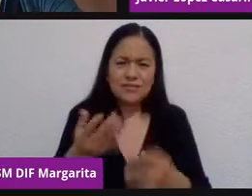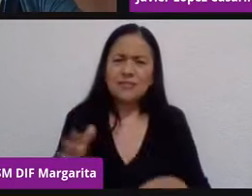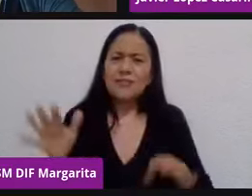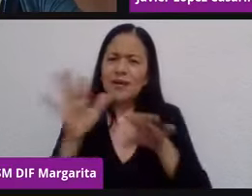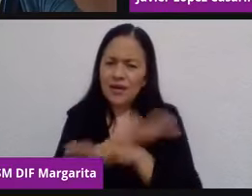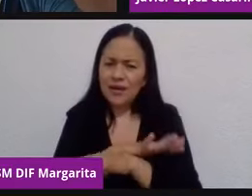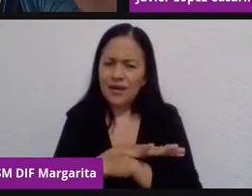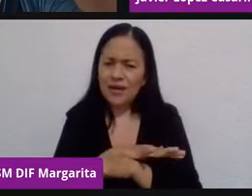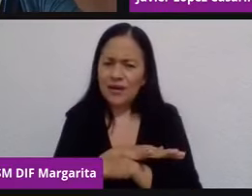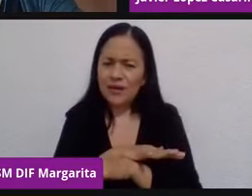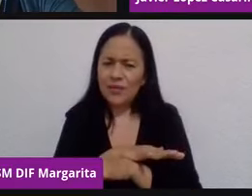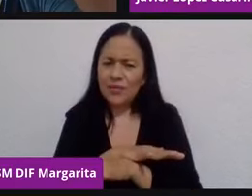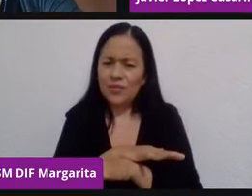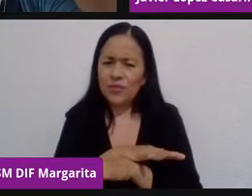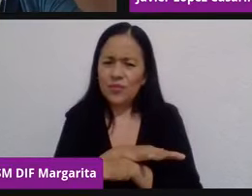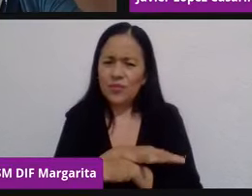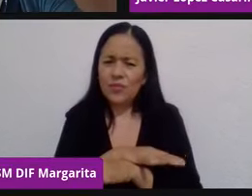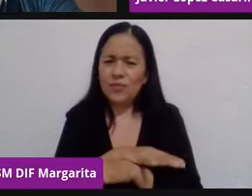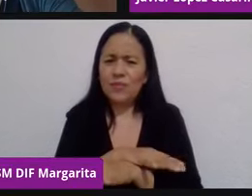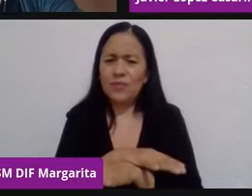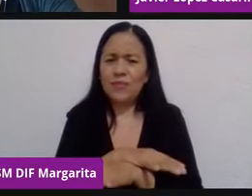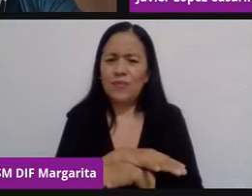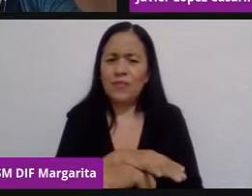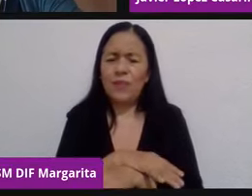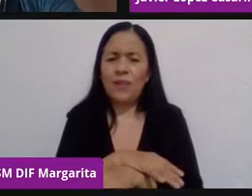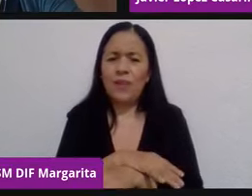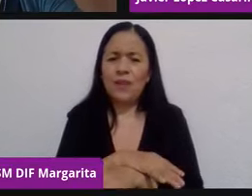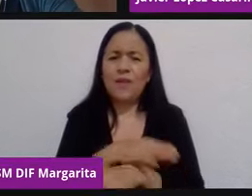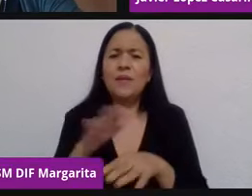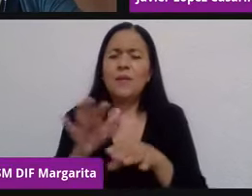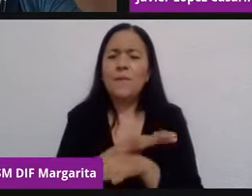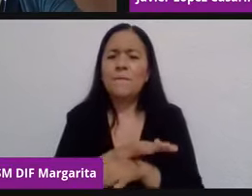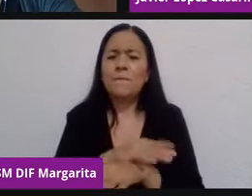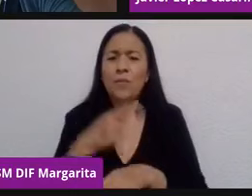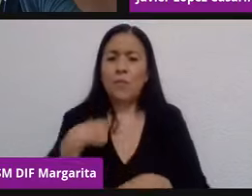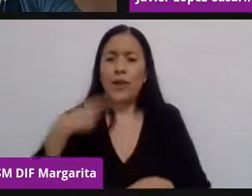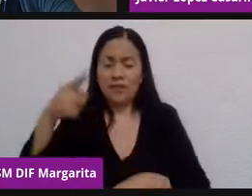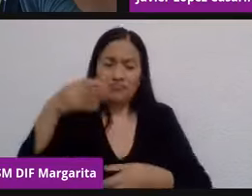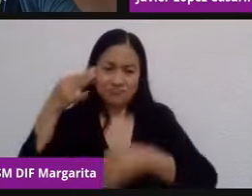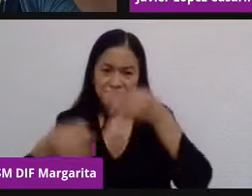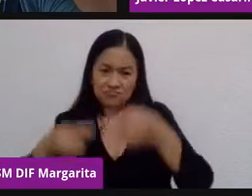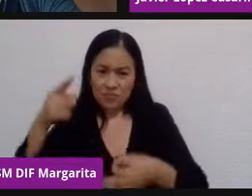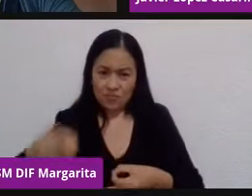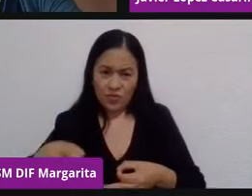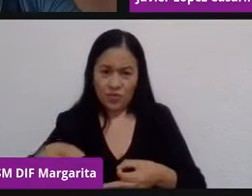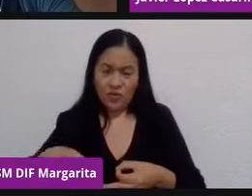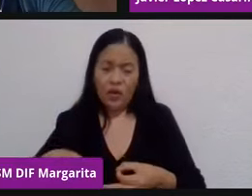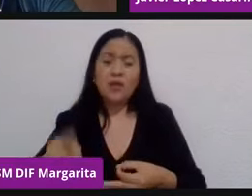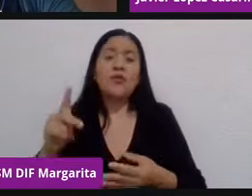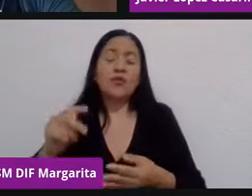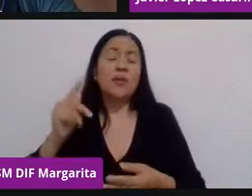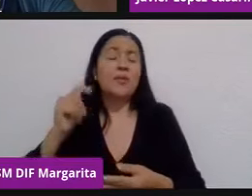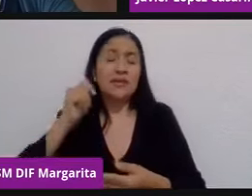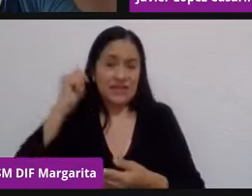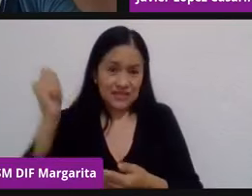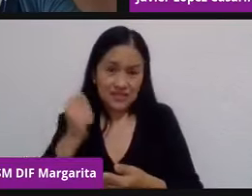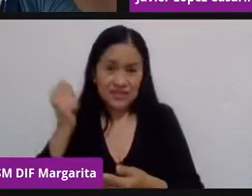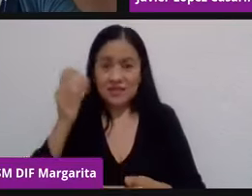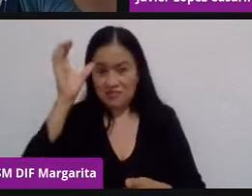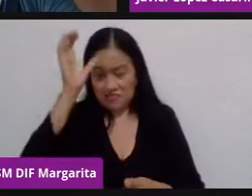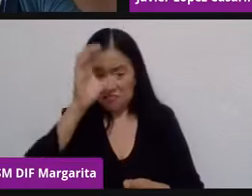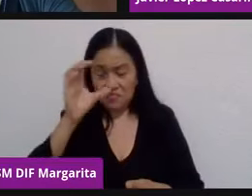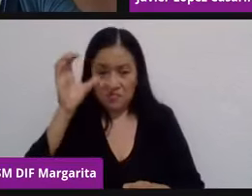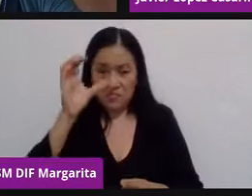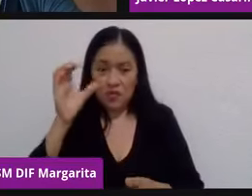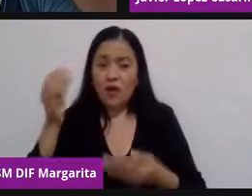el marco para que nuestro marco jurídico en materia de ciencia, tecnología e innovación no se convierta